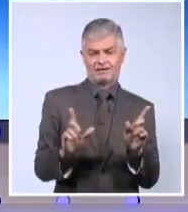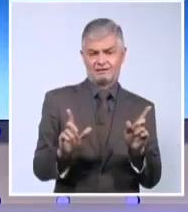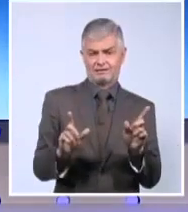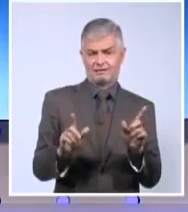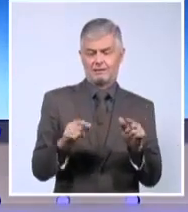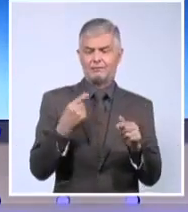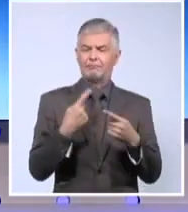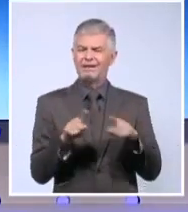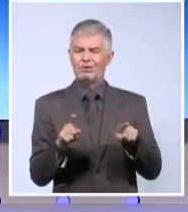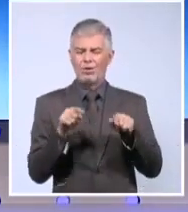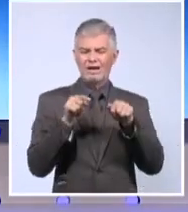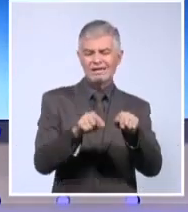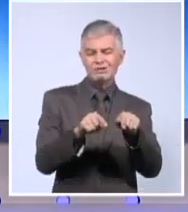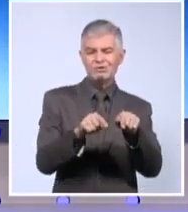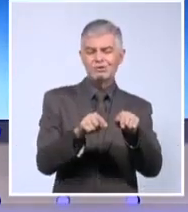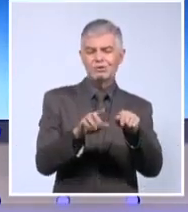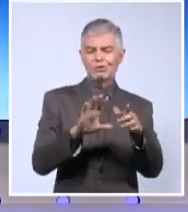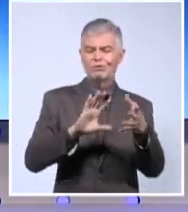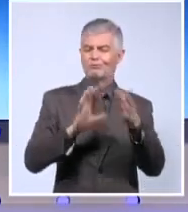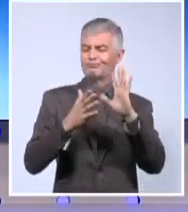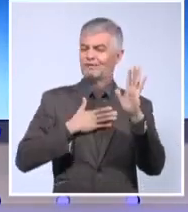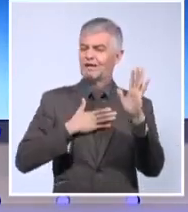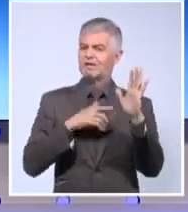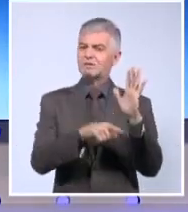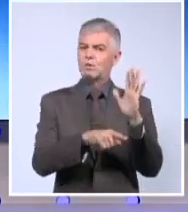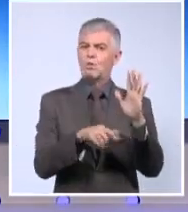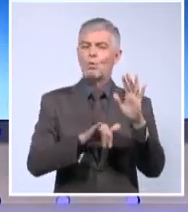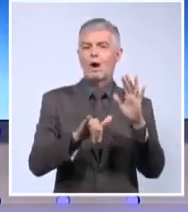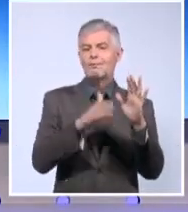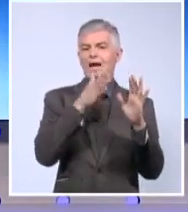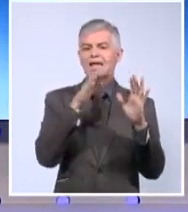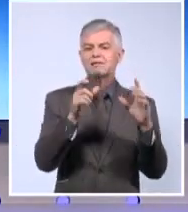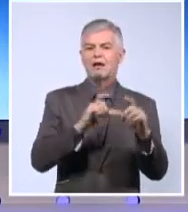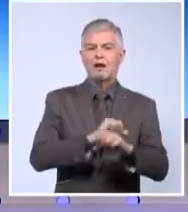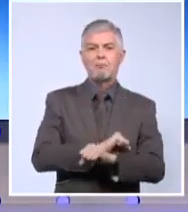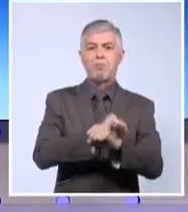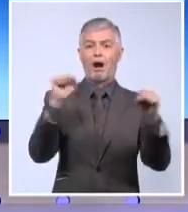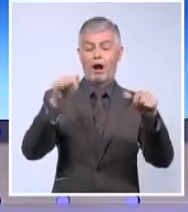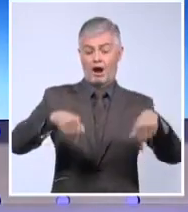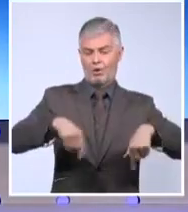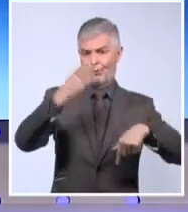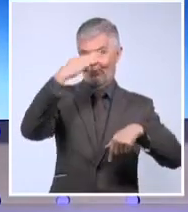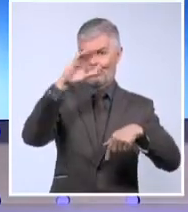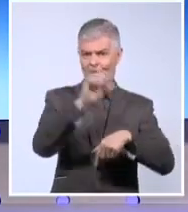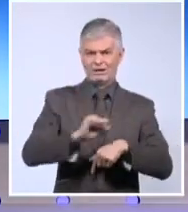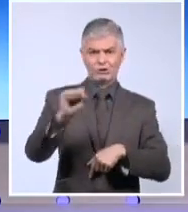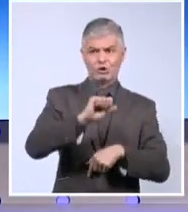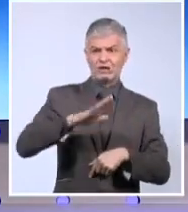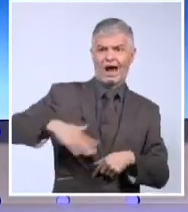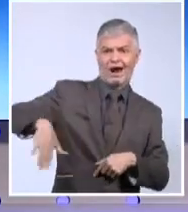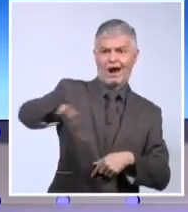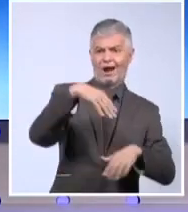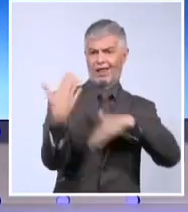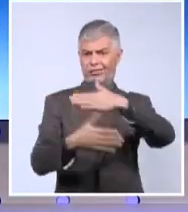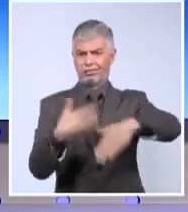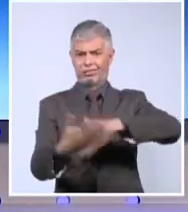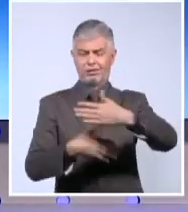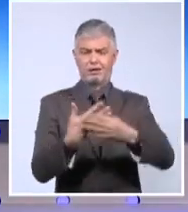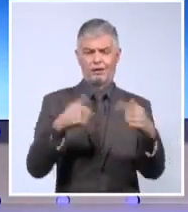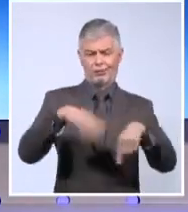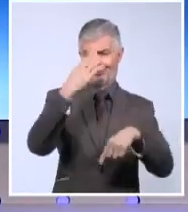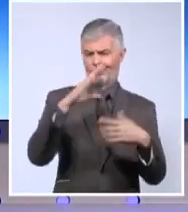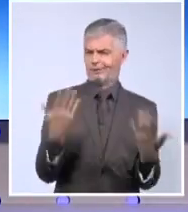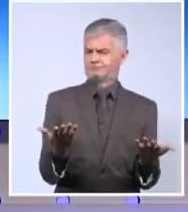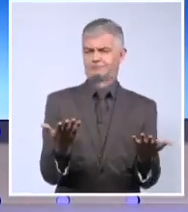este fenómeno forma parte de un gran estallido social en Cuba, eso es un arista, solo un arista de un guión que ya